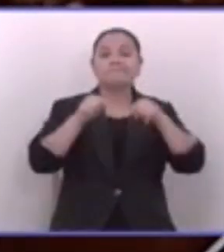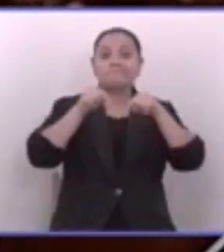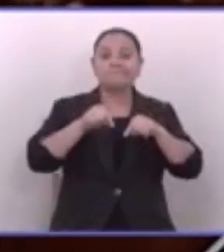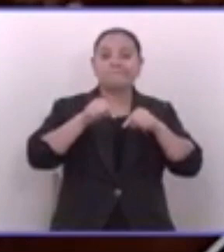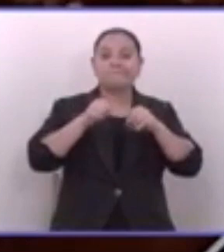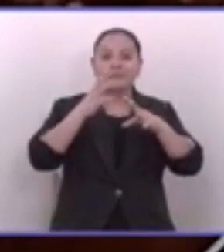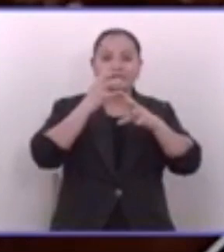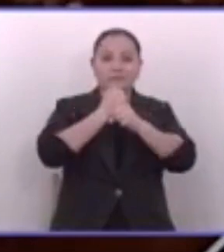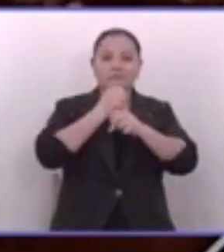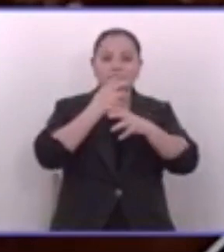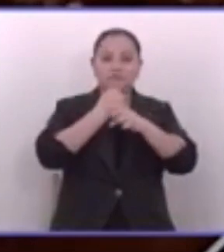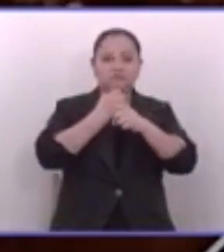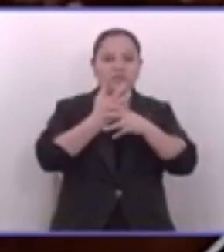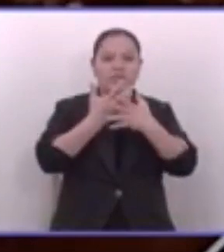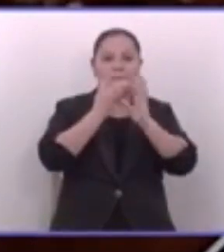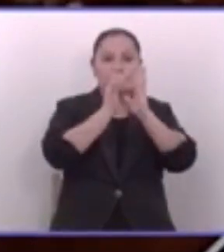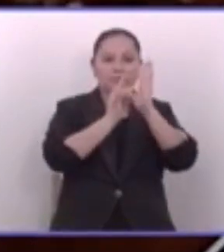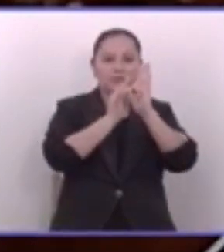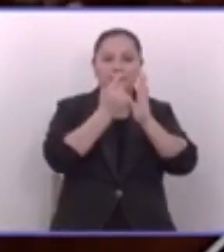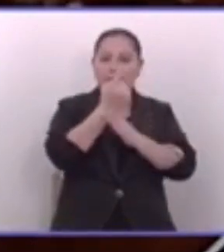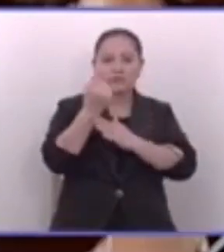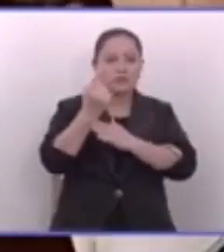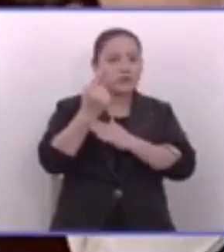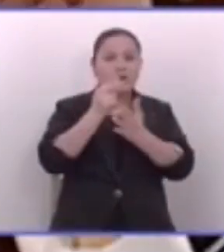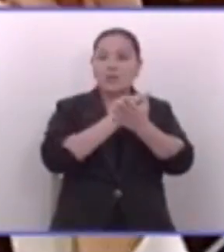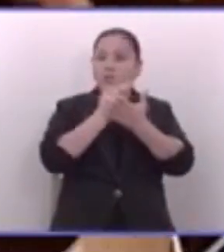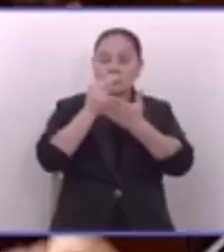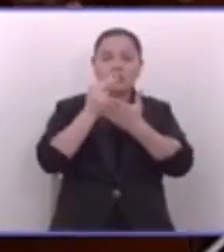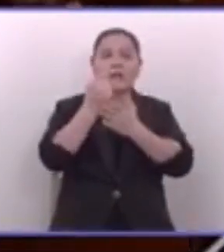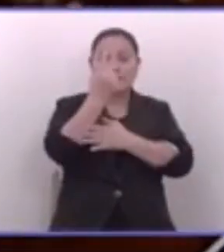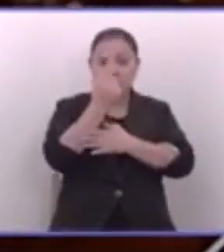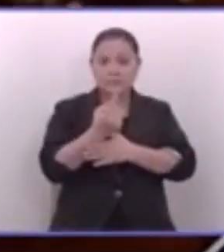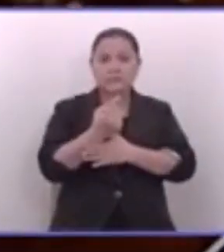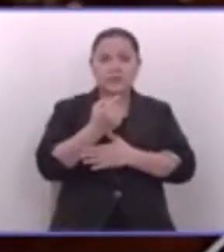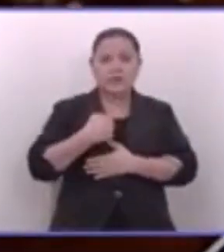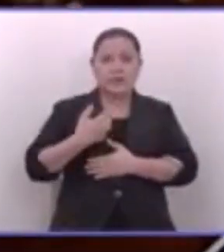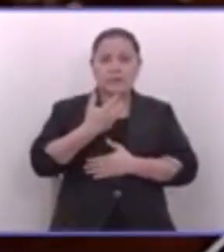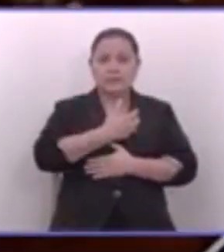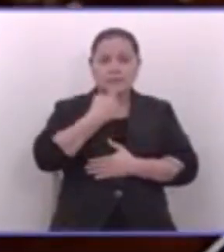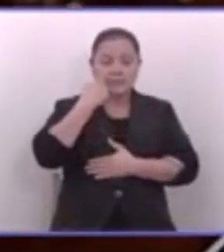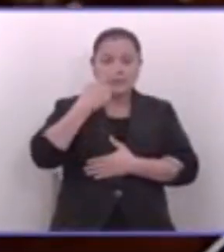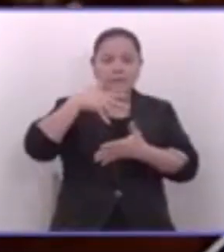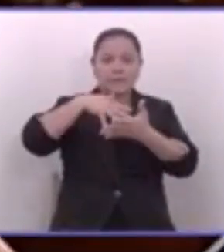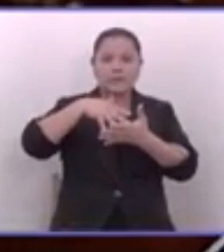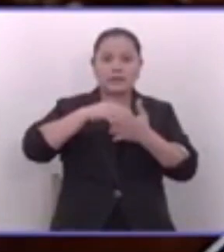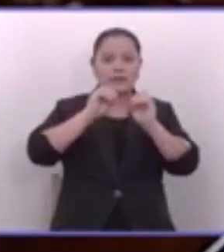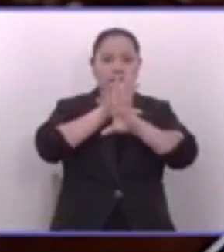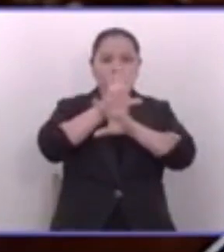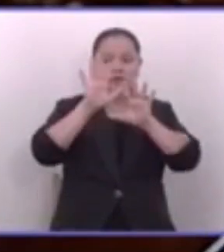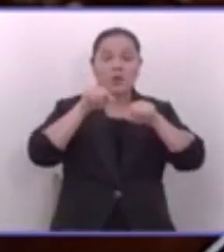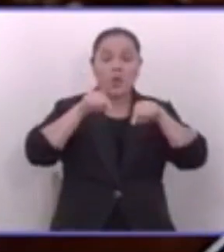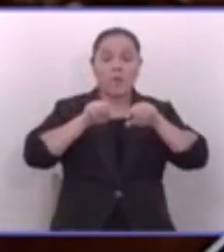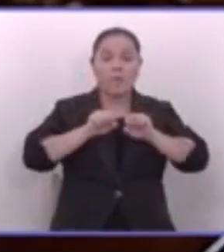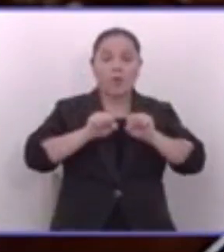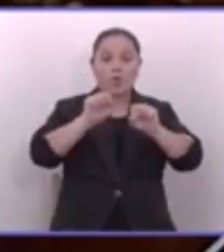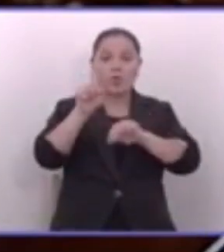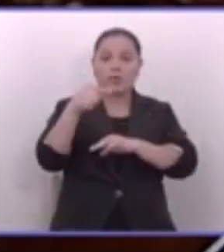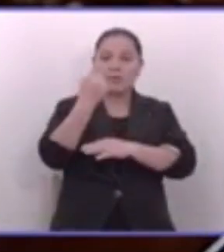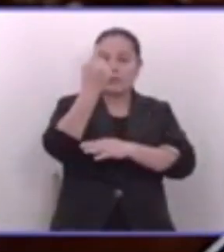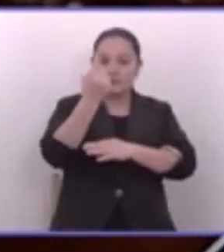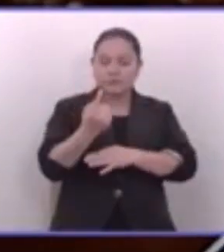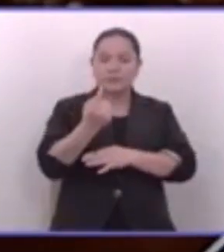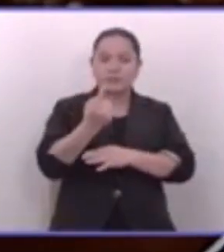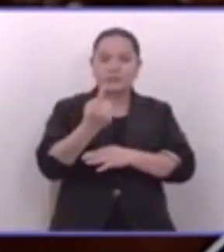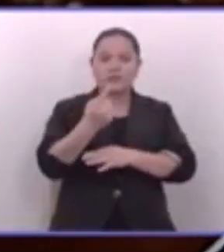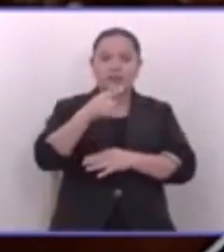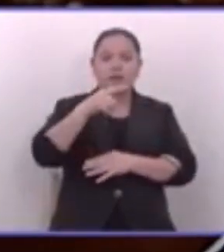se están violentando derechos también de personas inocentes y la gente lo está viendo. Hoy murió otra persona en el